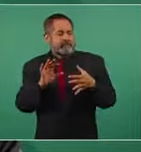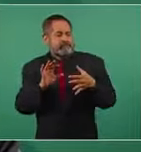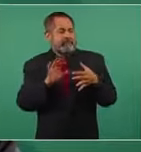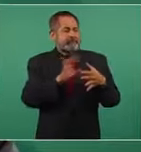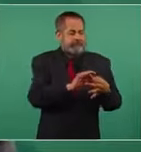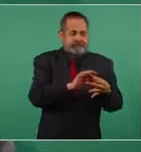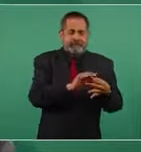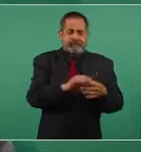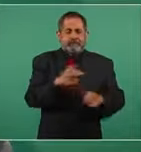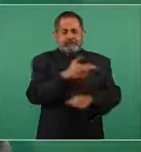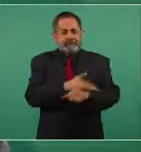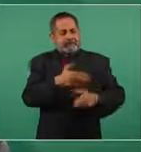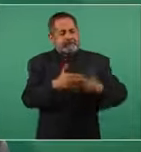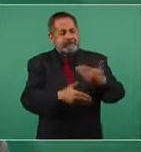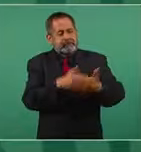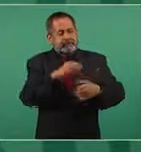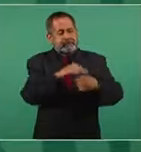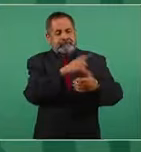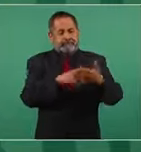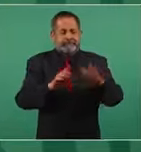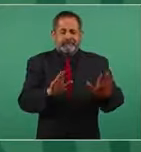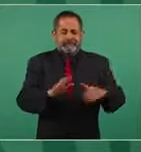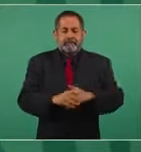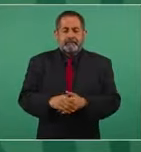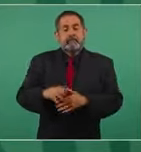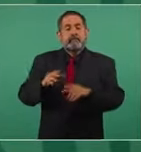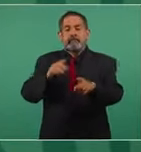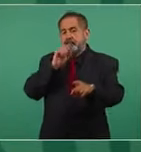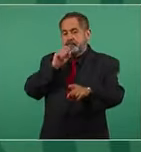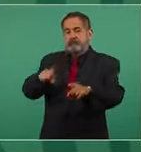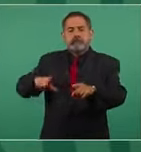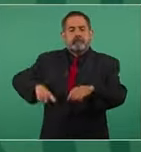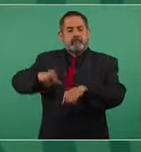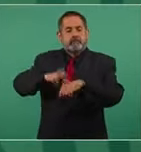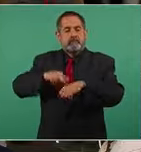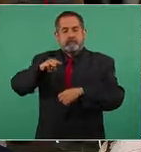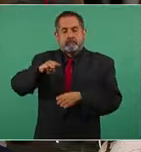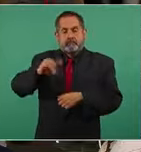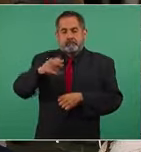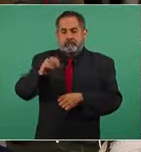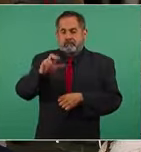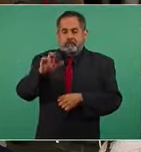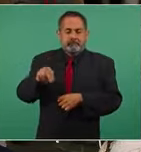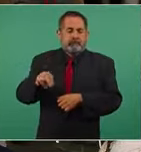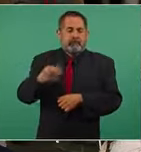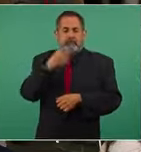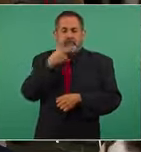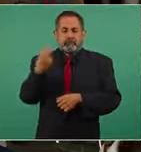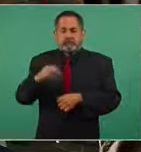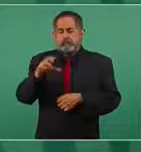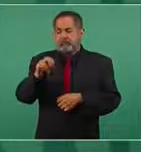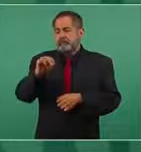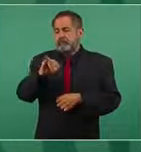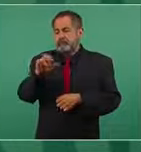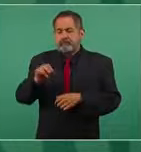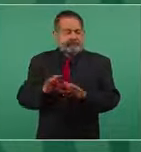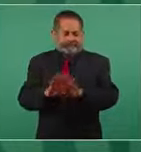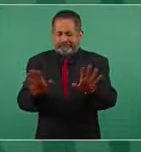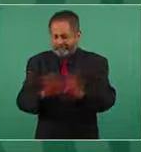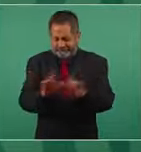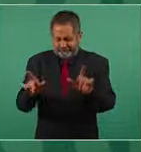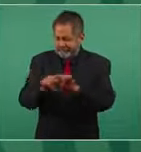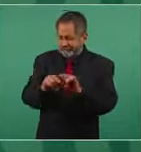procesos electorales. Tampoco lo del gobernador de Michoacán, Auroles Conejo. No, nada,